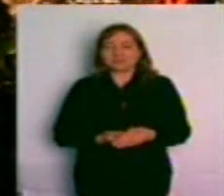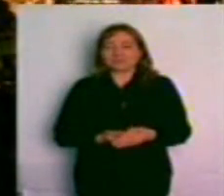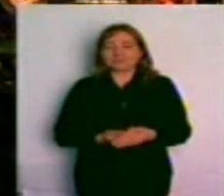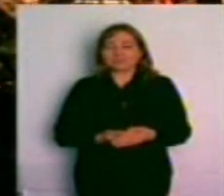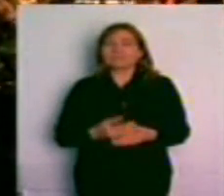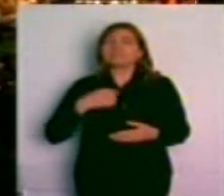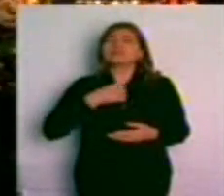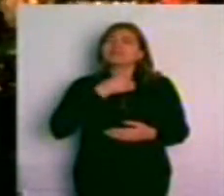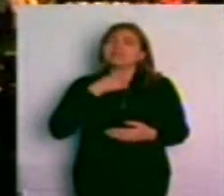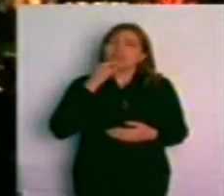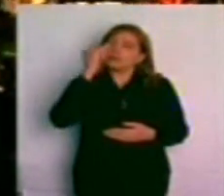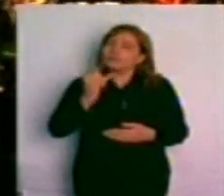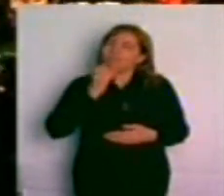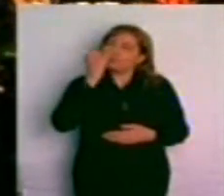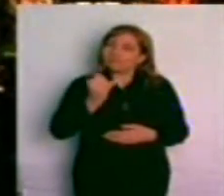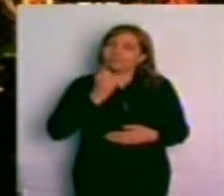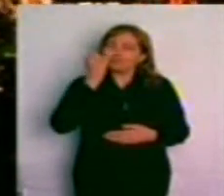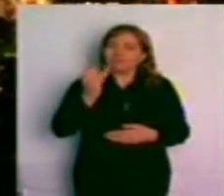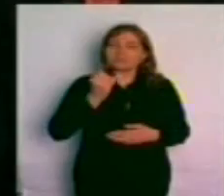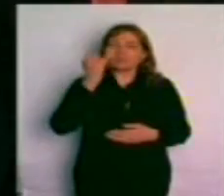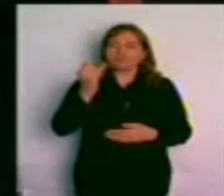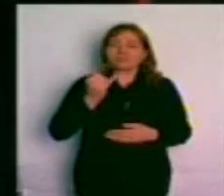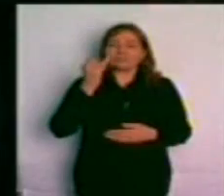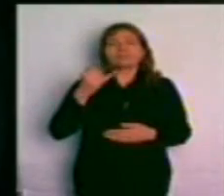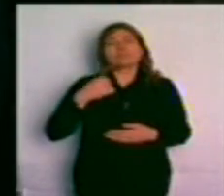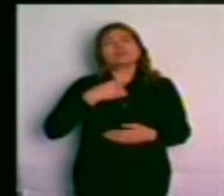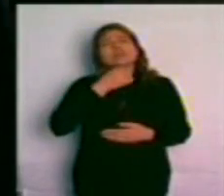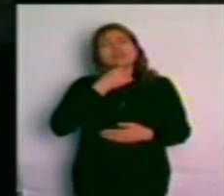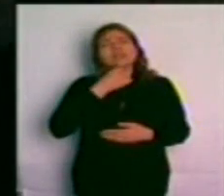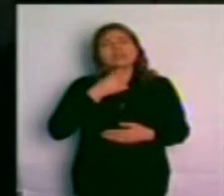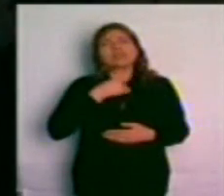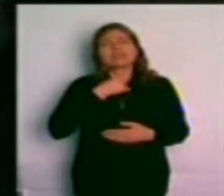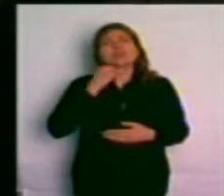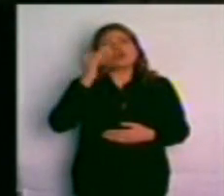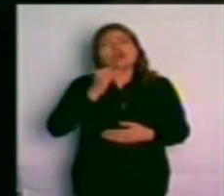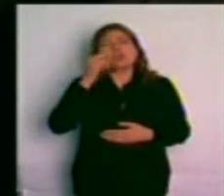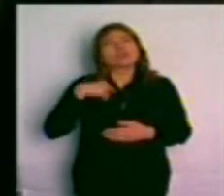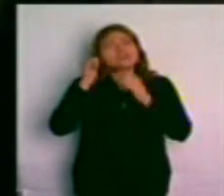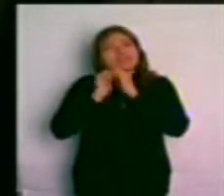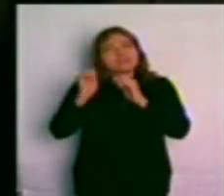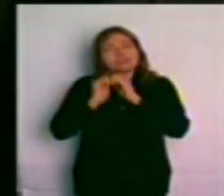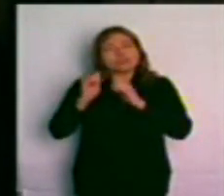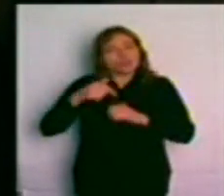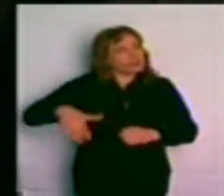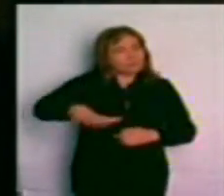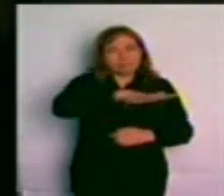Quiero contarles la historia de esta Tecnópolis